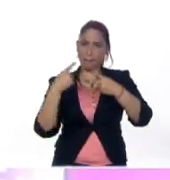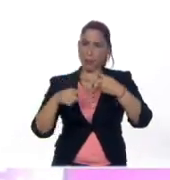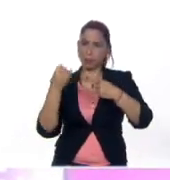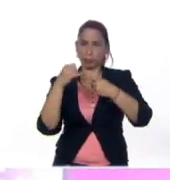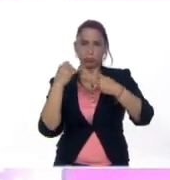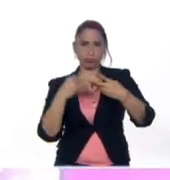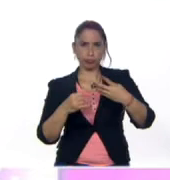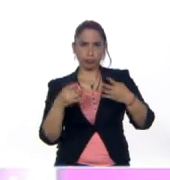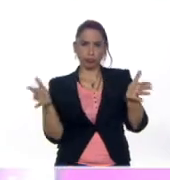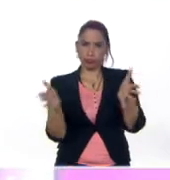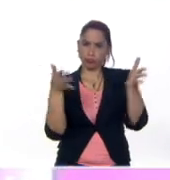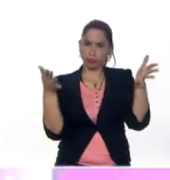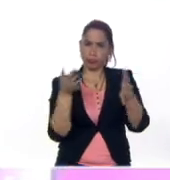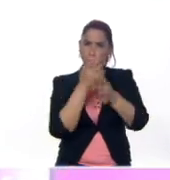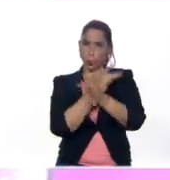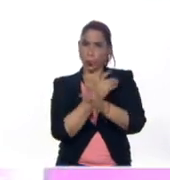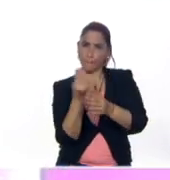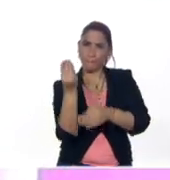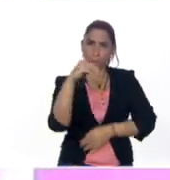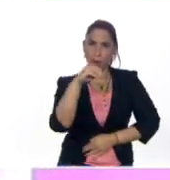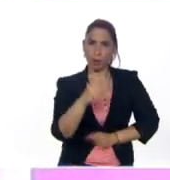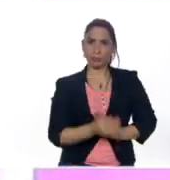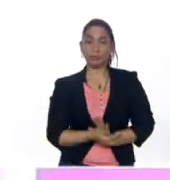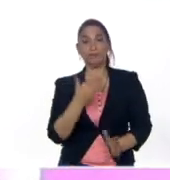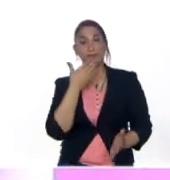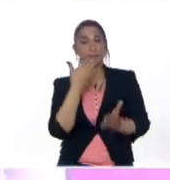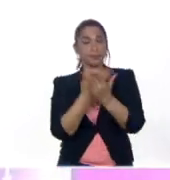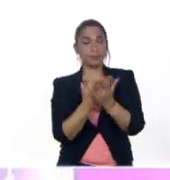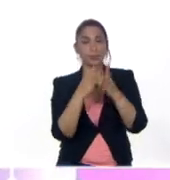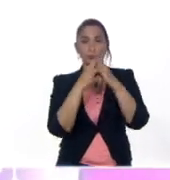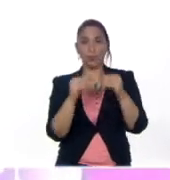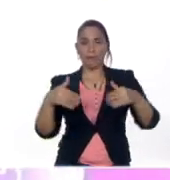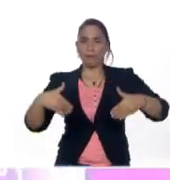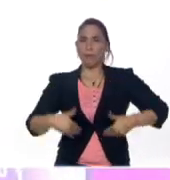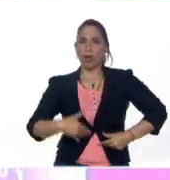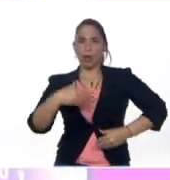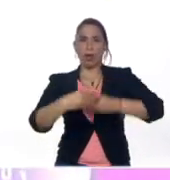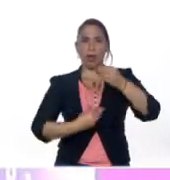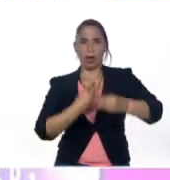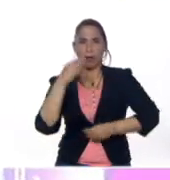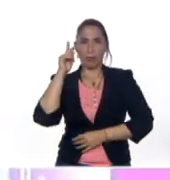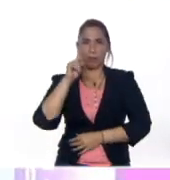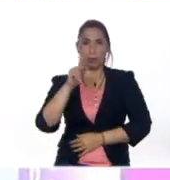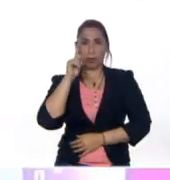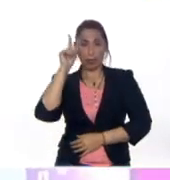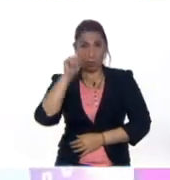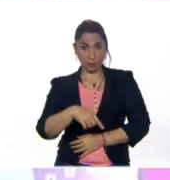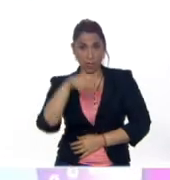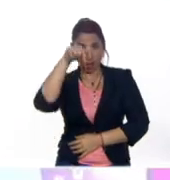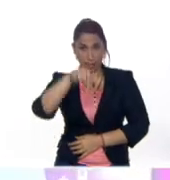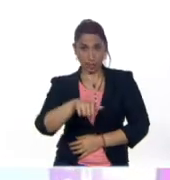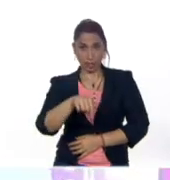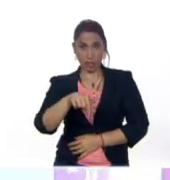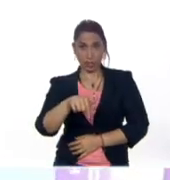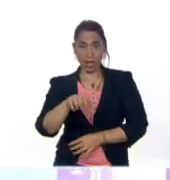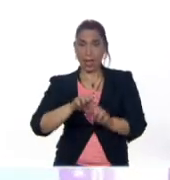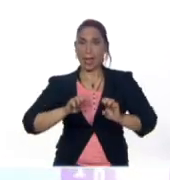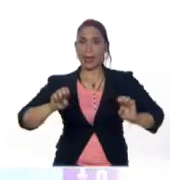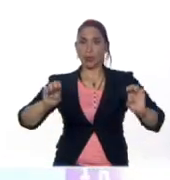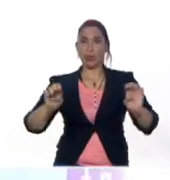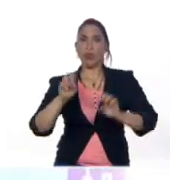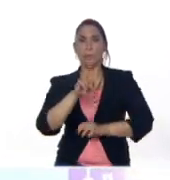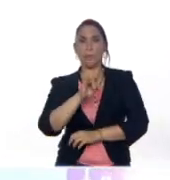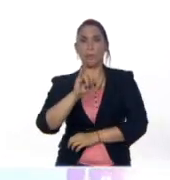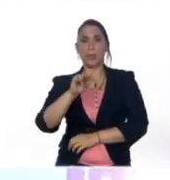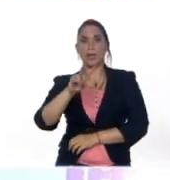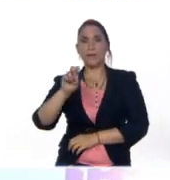didácticas lúdicas adicionales gracias a todo el esfuerzo que hacen nuestros docentes no solamente acá en el estudio uno de Vive TV